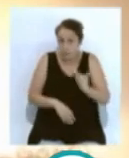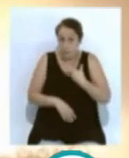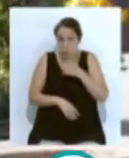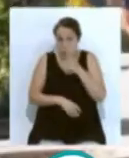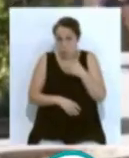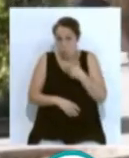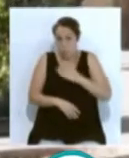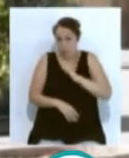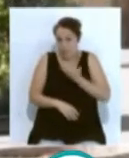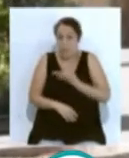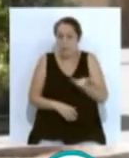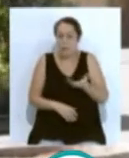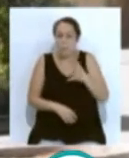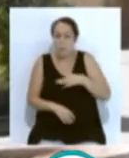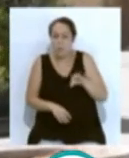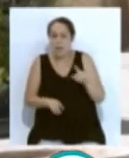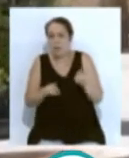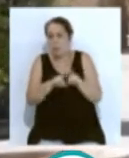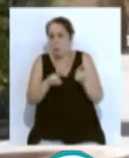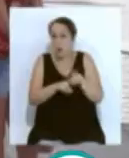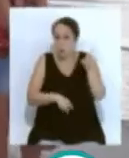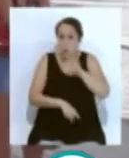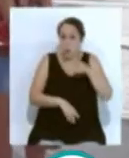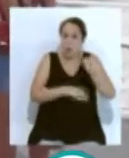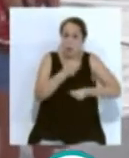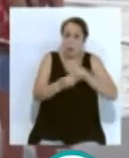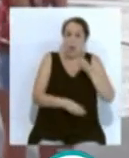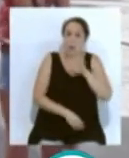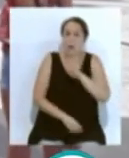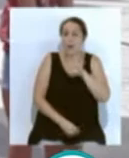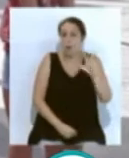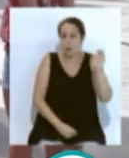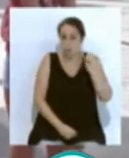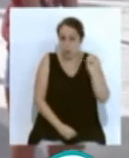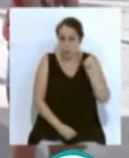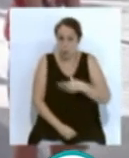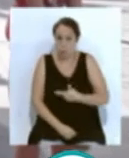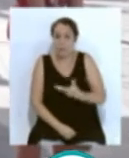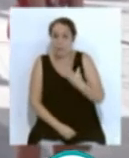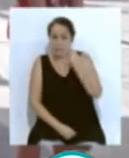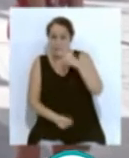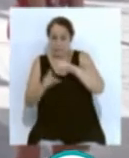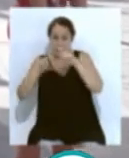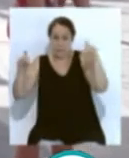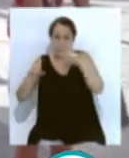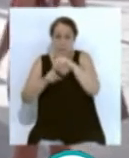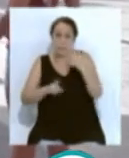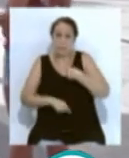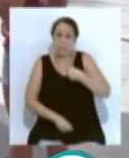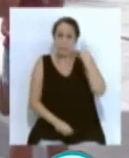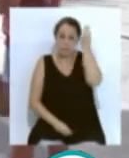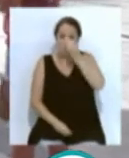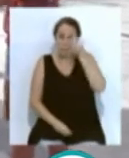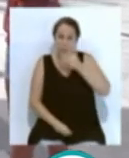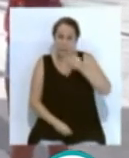casi equivalente al mes de julio, que se hizo un 45%. Oreca también arroja previsiones para el próximo mes